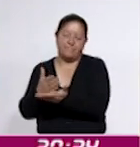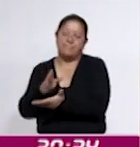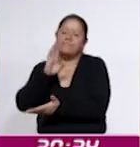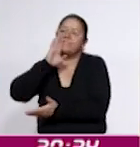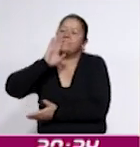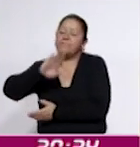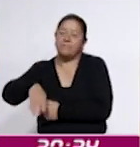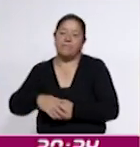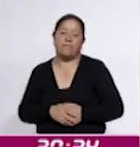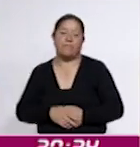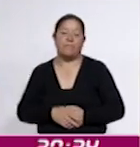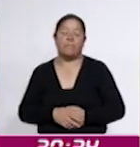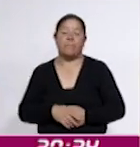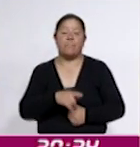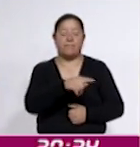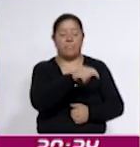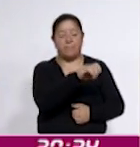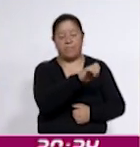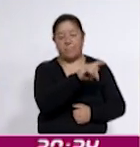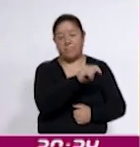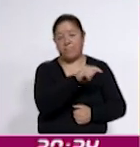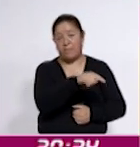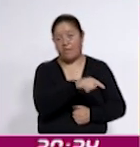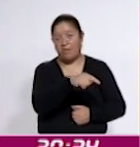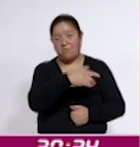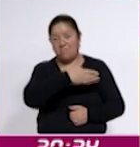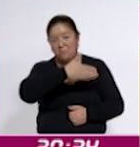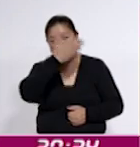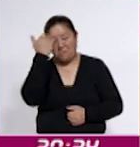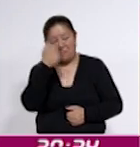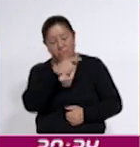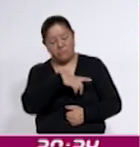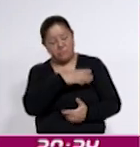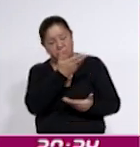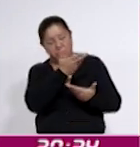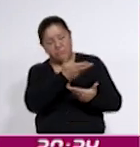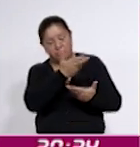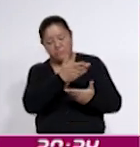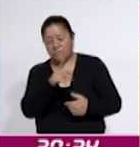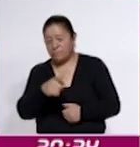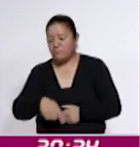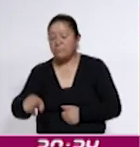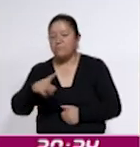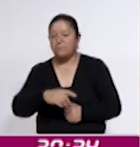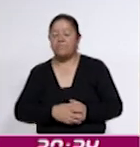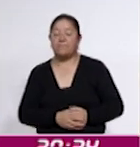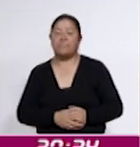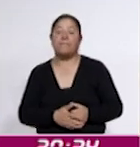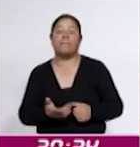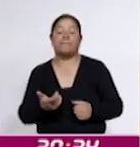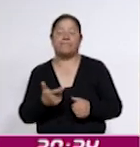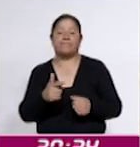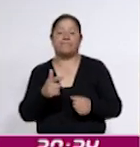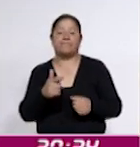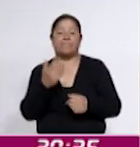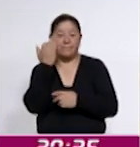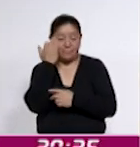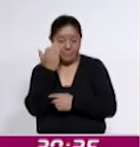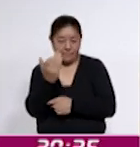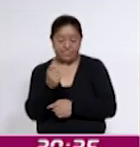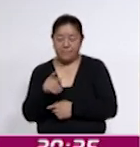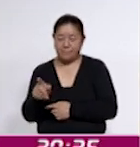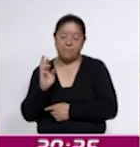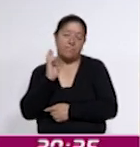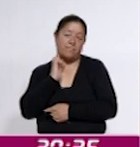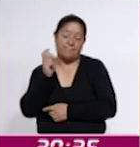actualizarse la incompetencia del TED para conocer las omisiones reclamadas por la actora, ya que el periodo para el cual fue electa como regidora mediante